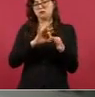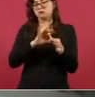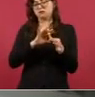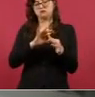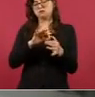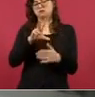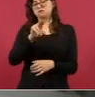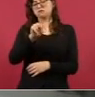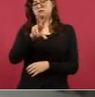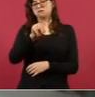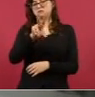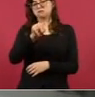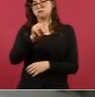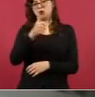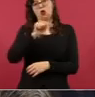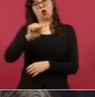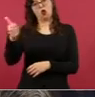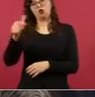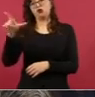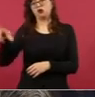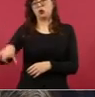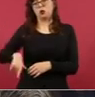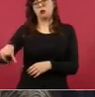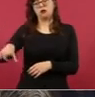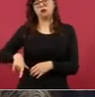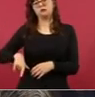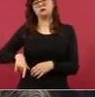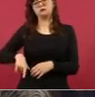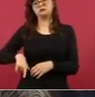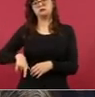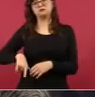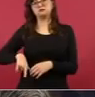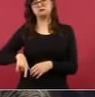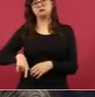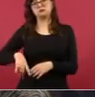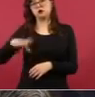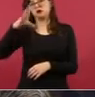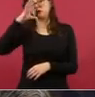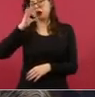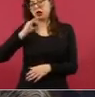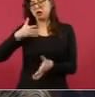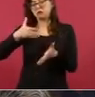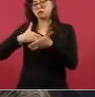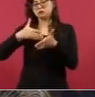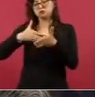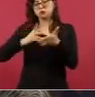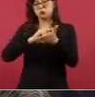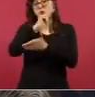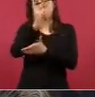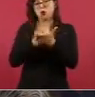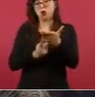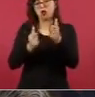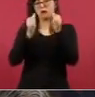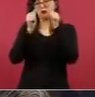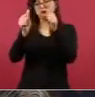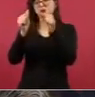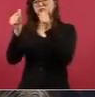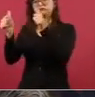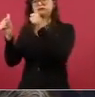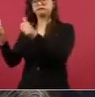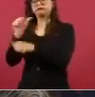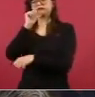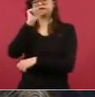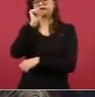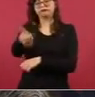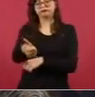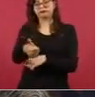hasta bloqueo de algunos gobiernos que pareciera que esos no llegan a algunos lugares. Si lo he notado,